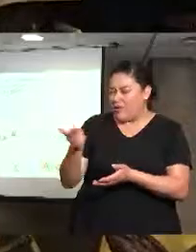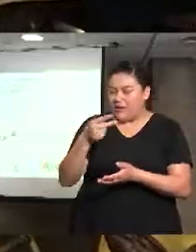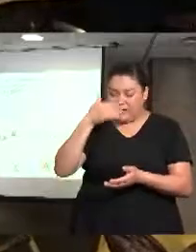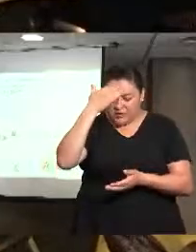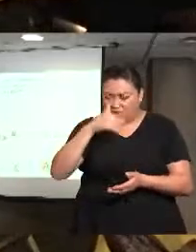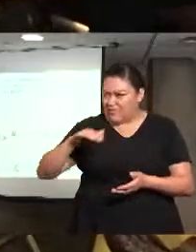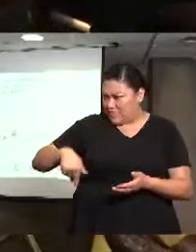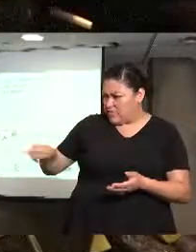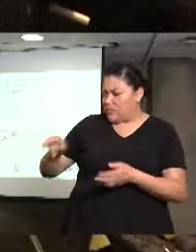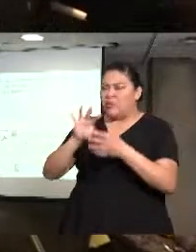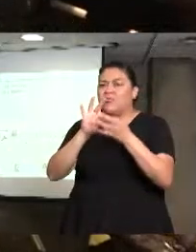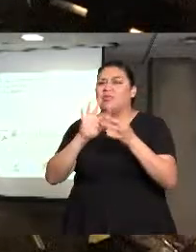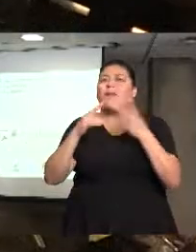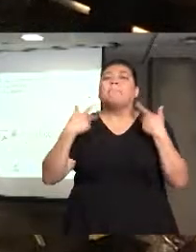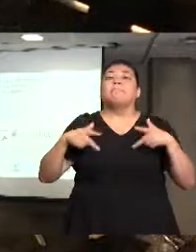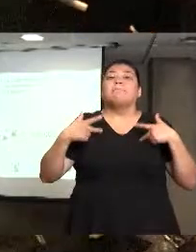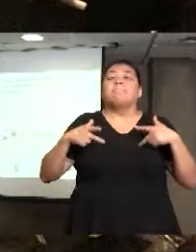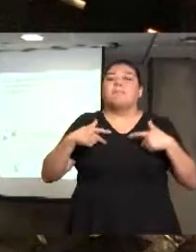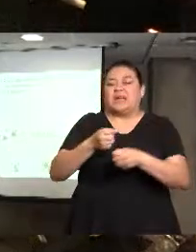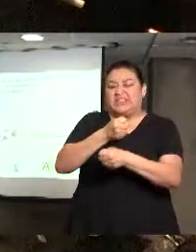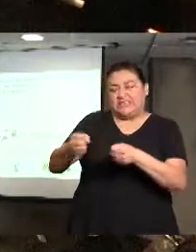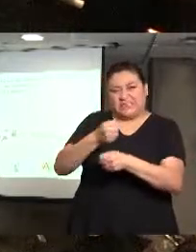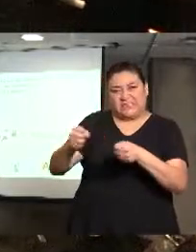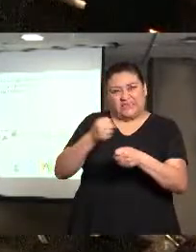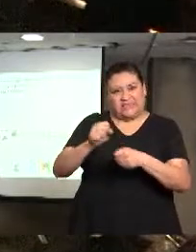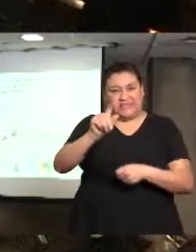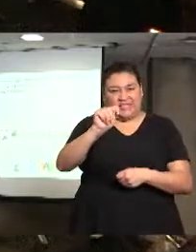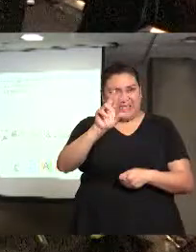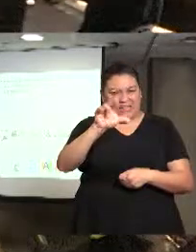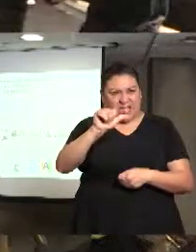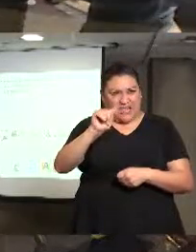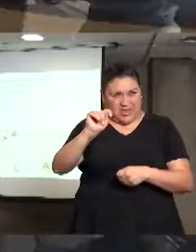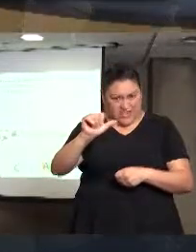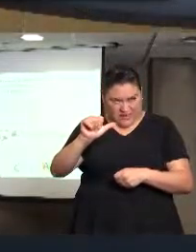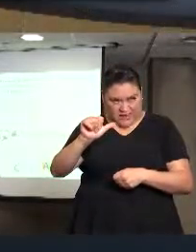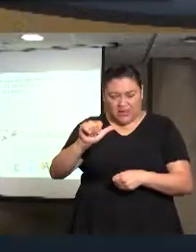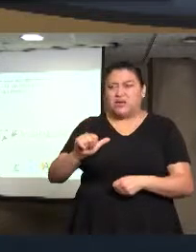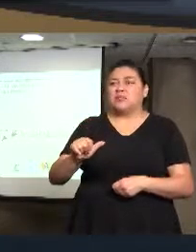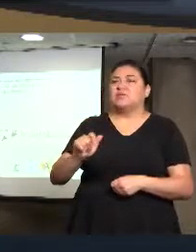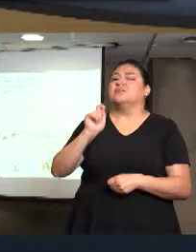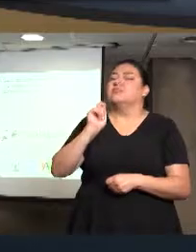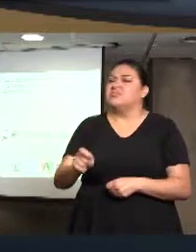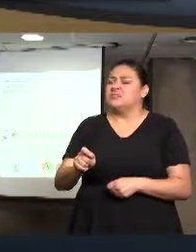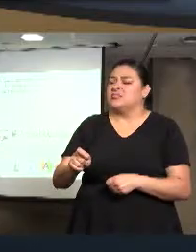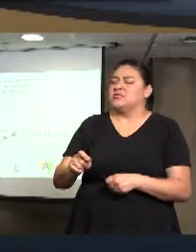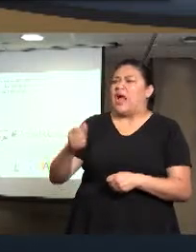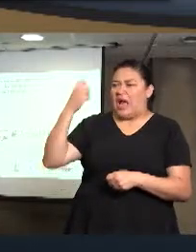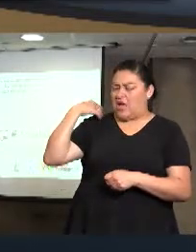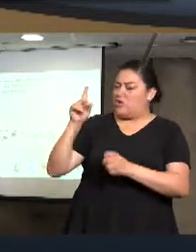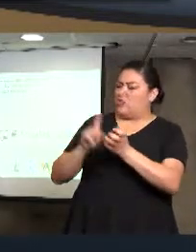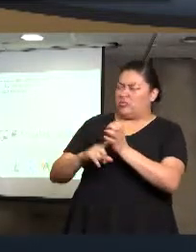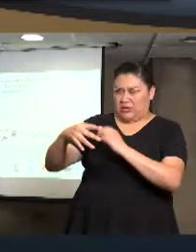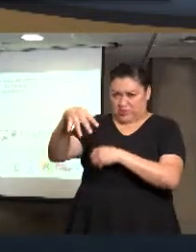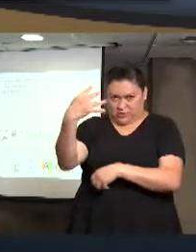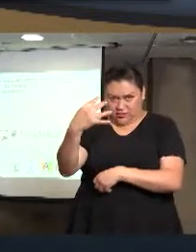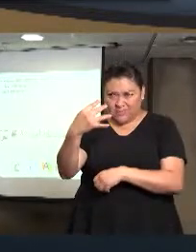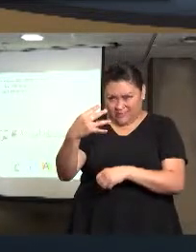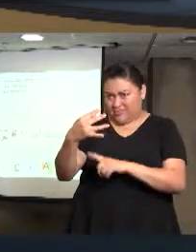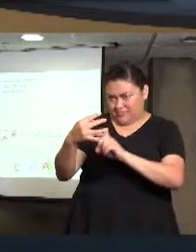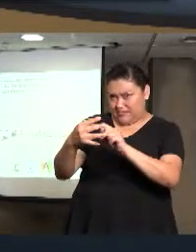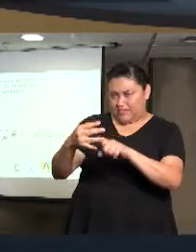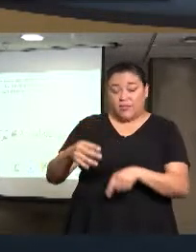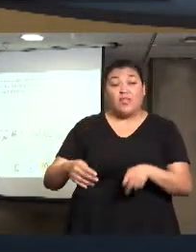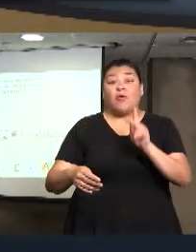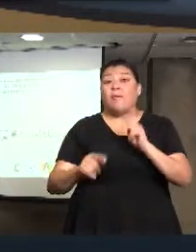estas cifras que ustedes comentaron, es hasta el 2014, ¿ustedes qué les dijeron las autoridades, para principalmente saber,